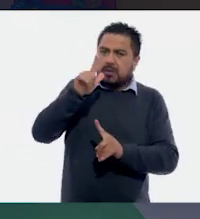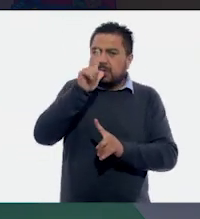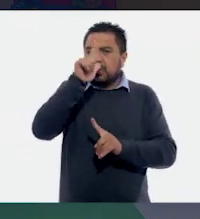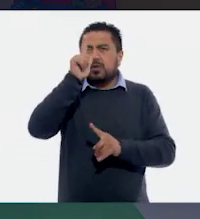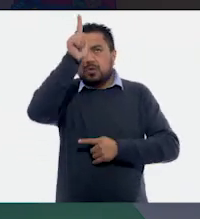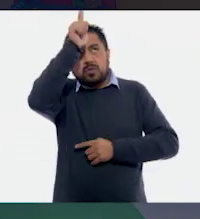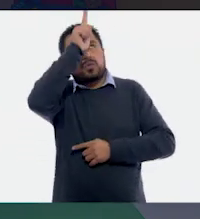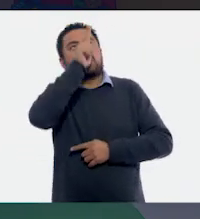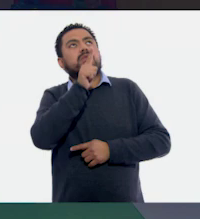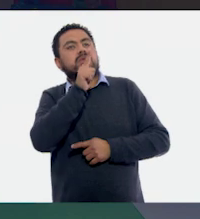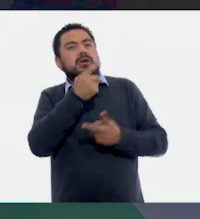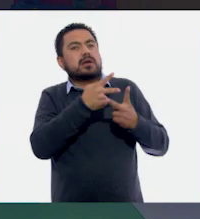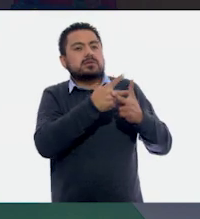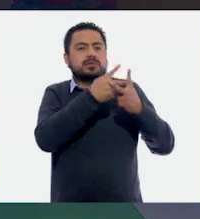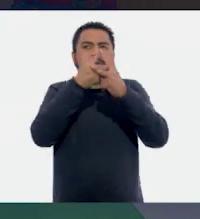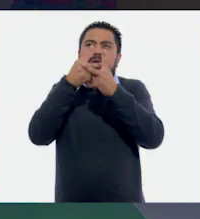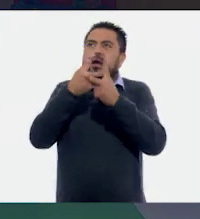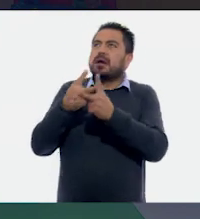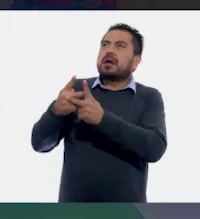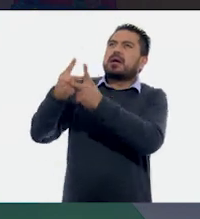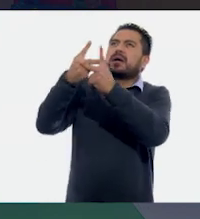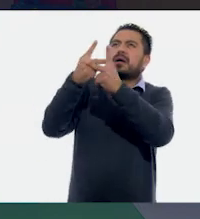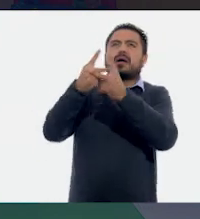de la luna y las estrellas.